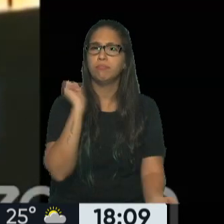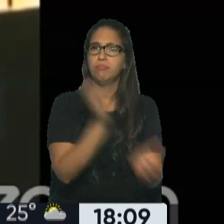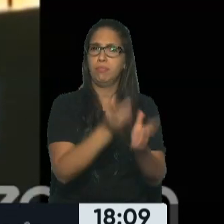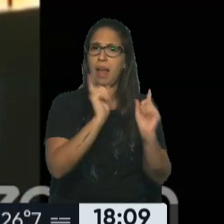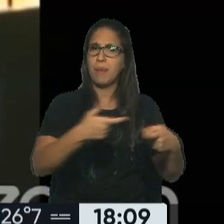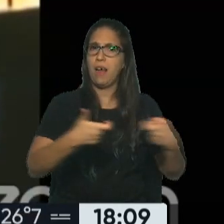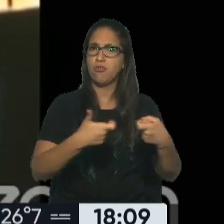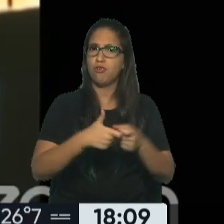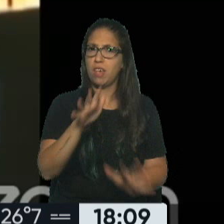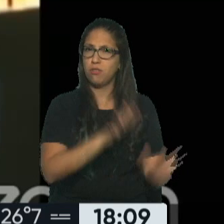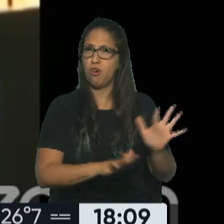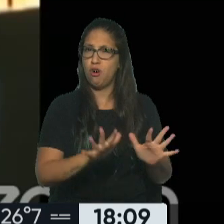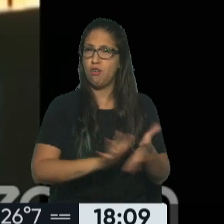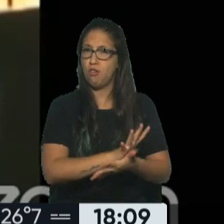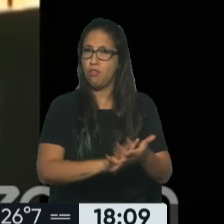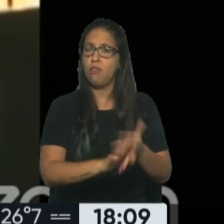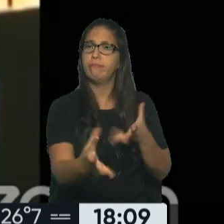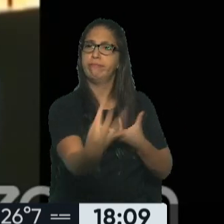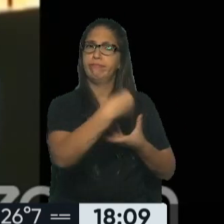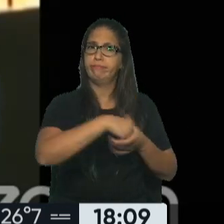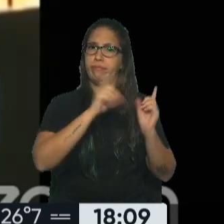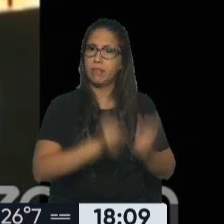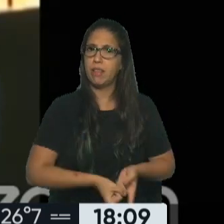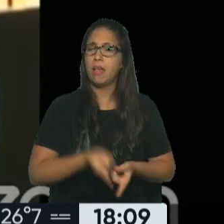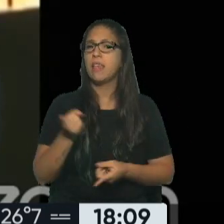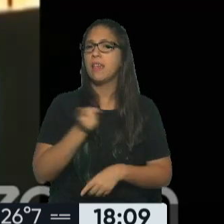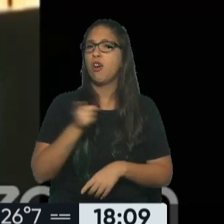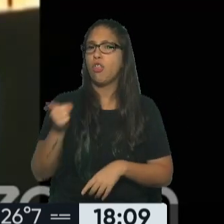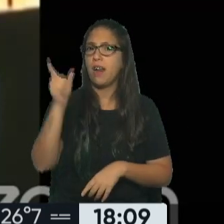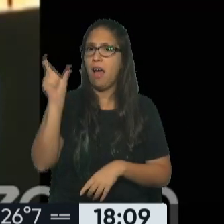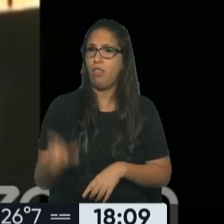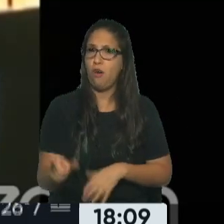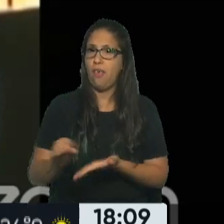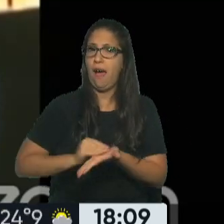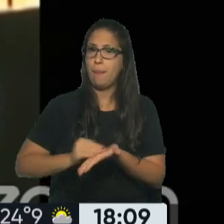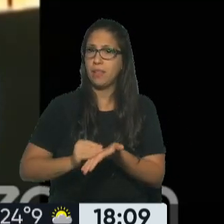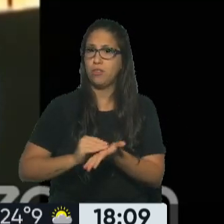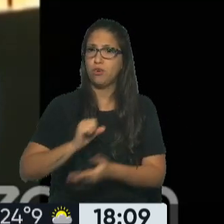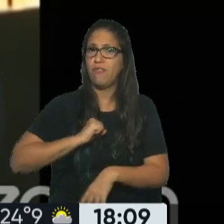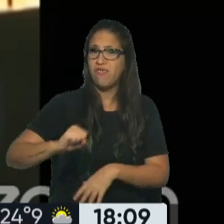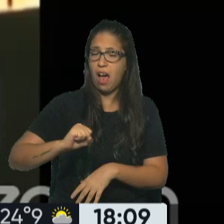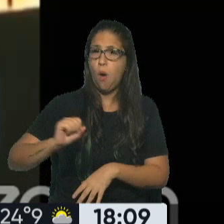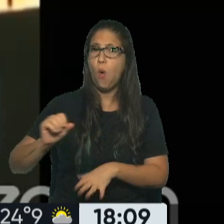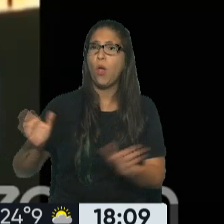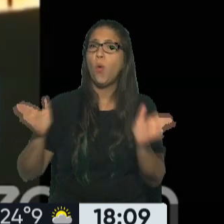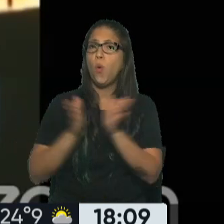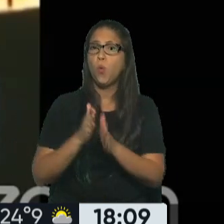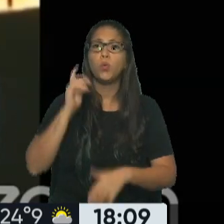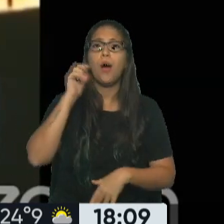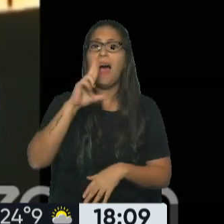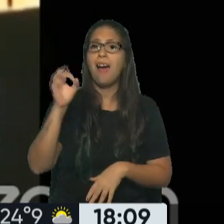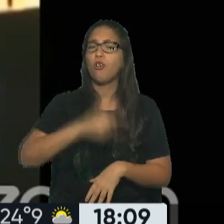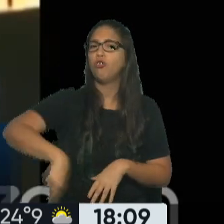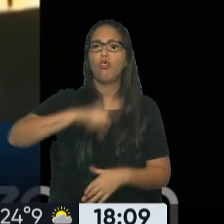asociación ilícita. Sobre este último también pidió que sea condenado por el delito de administración fraudulenta junto a Héctor Garro.